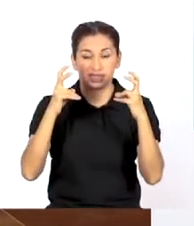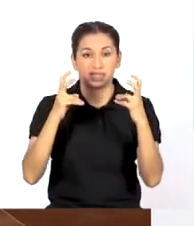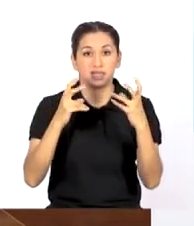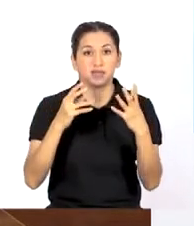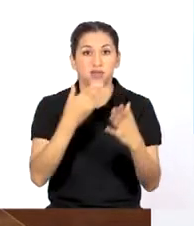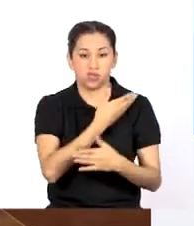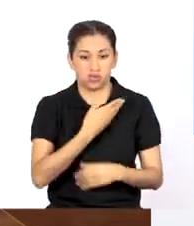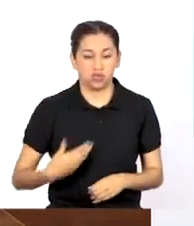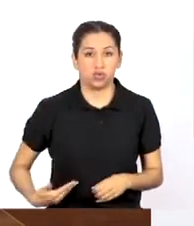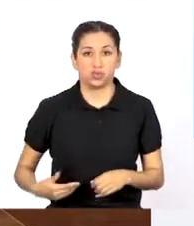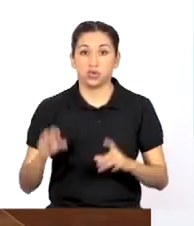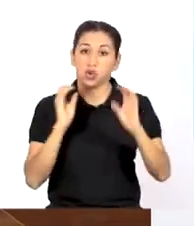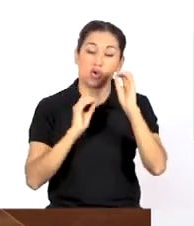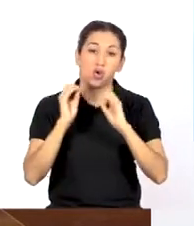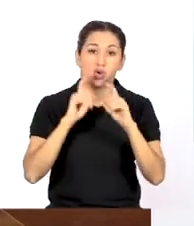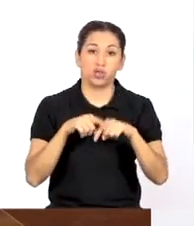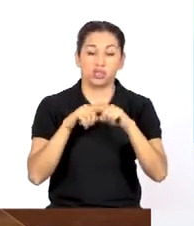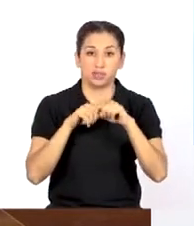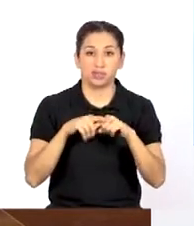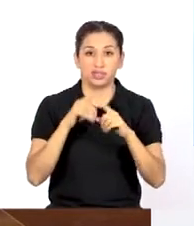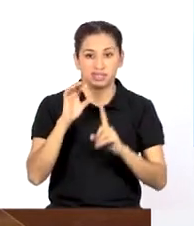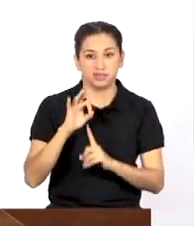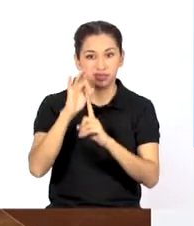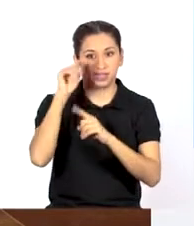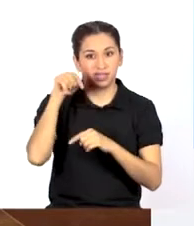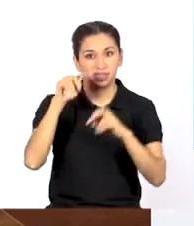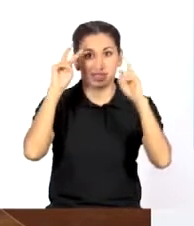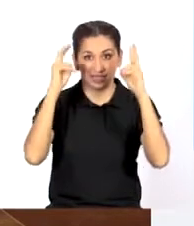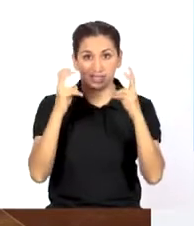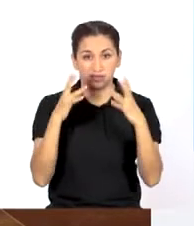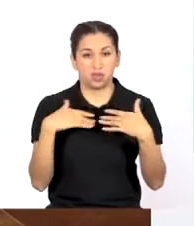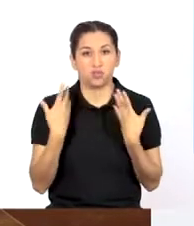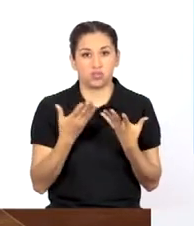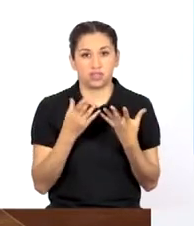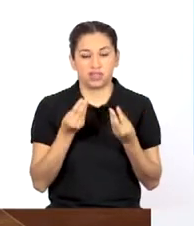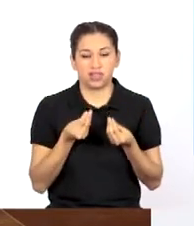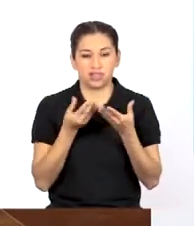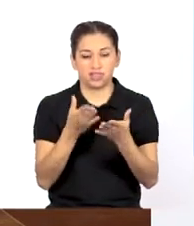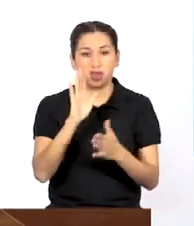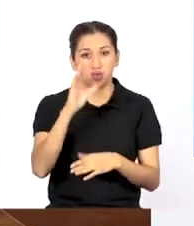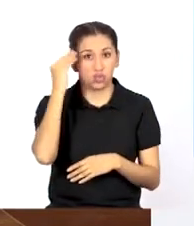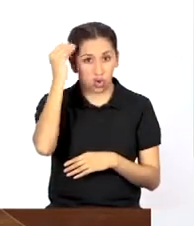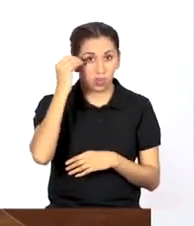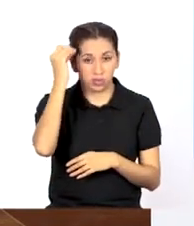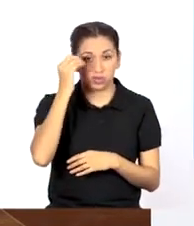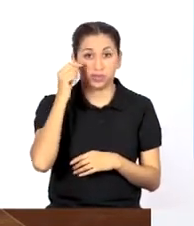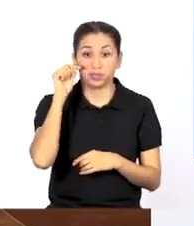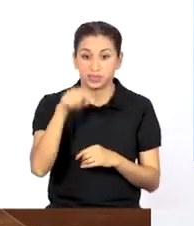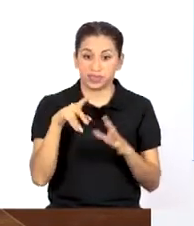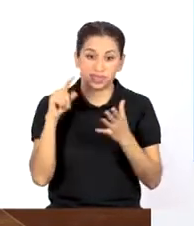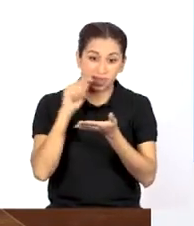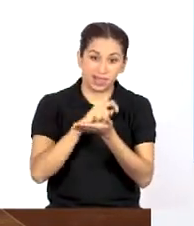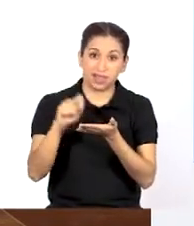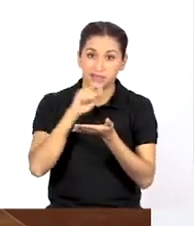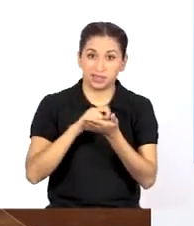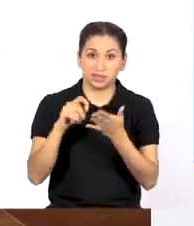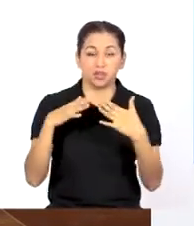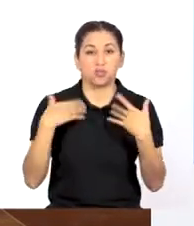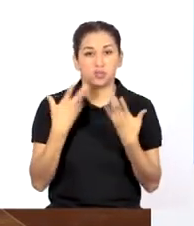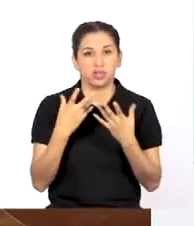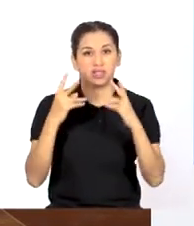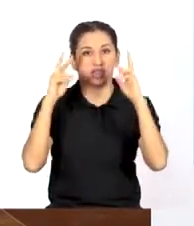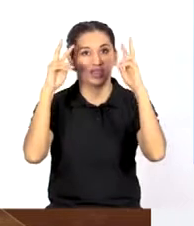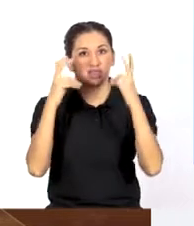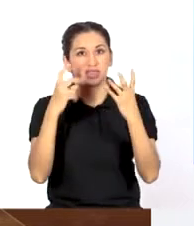público elegido o que sean especialistas en el tema y nos puedan dar su opinión. En esta actividad se puede